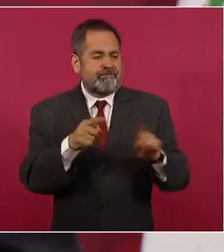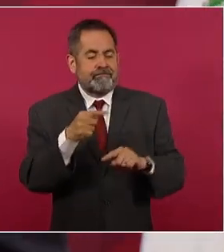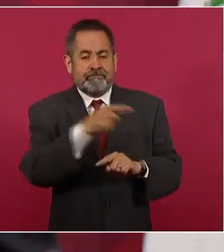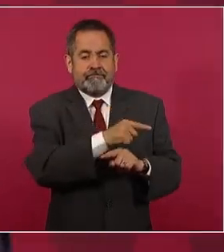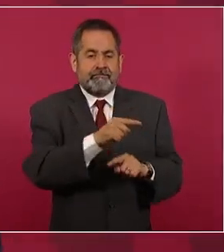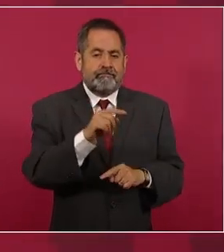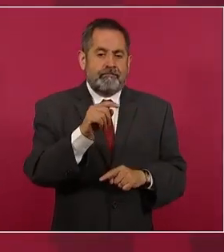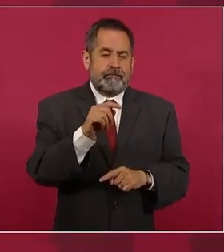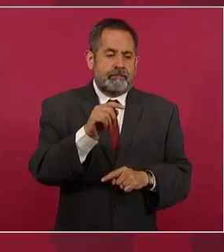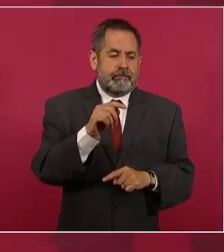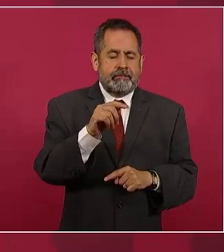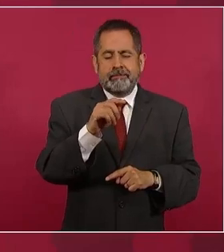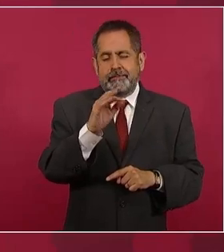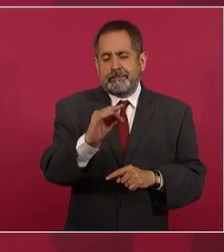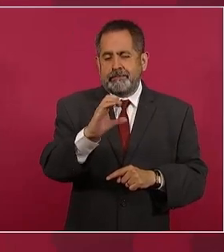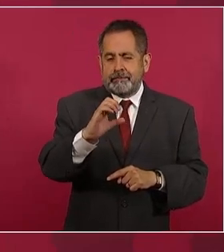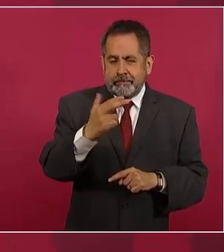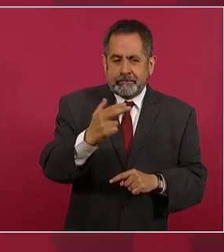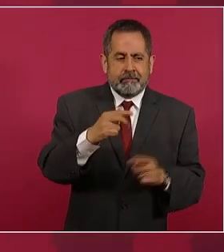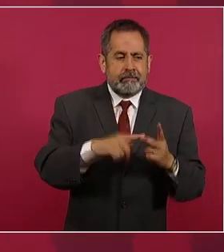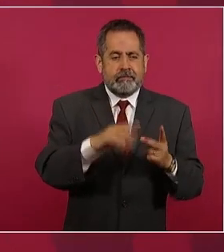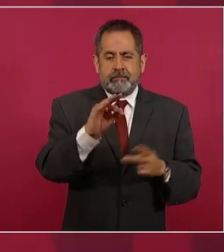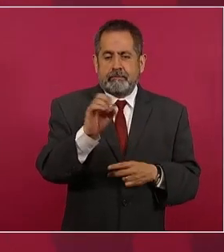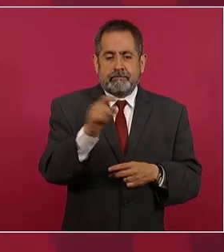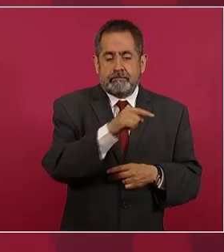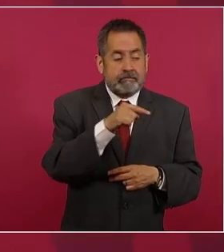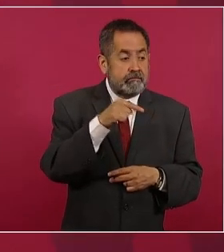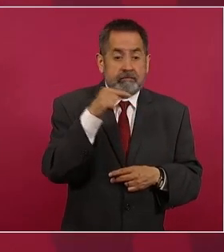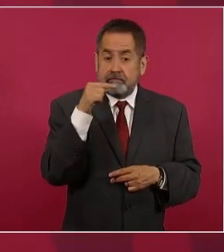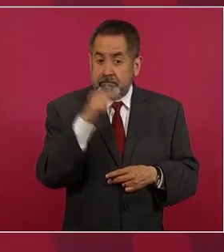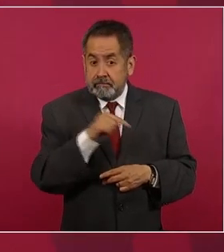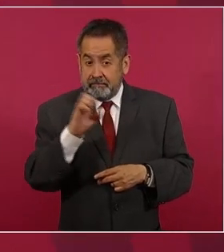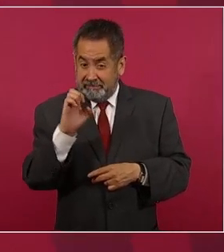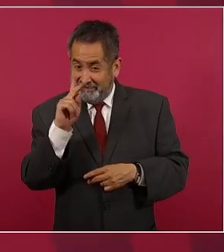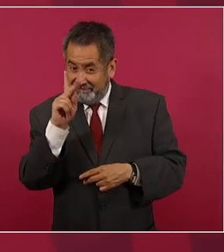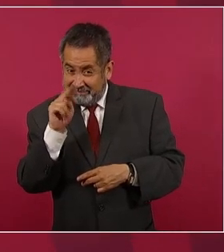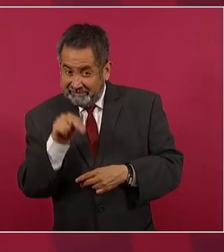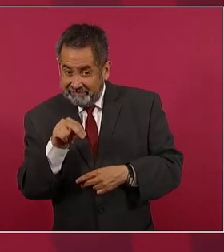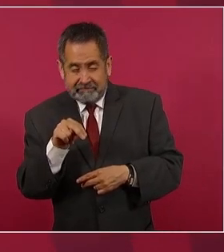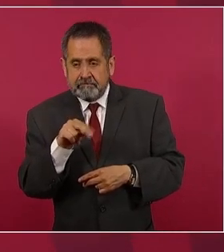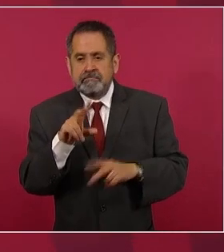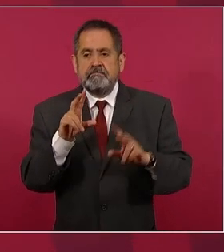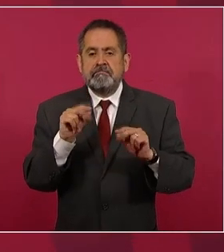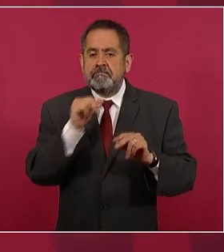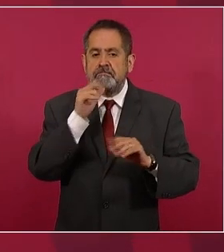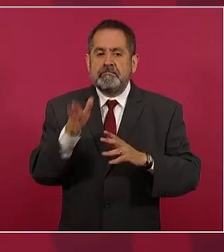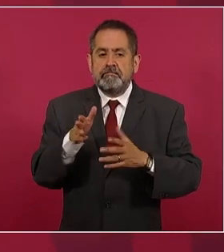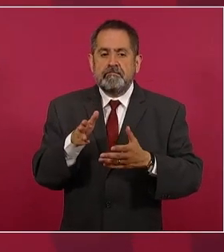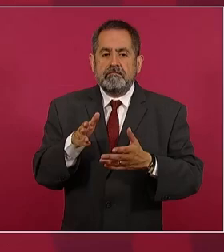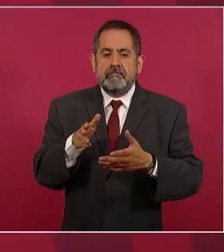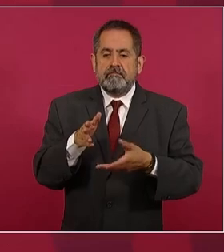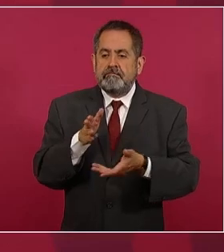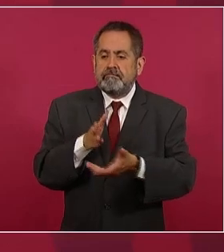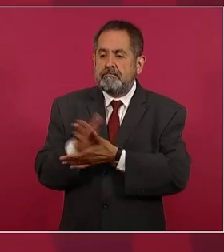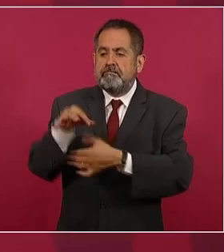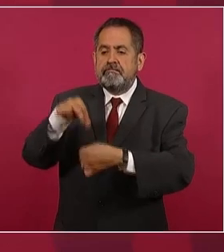de Fox y de otros, no se metió en la elección.